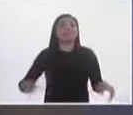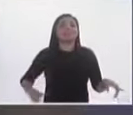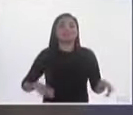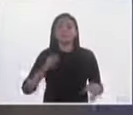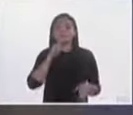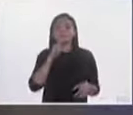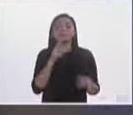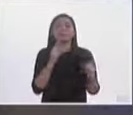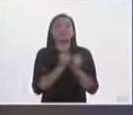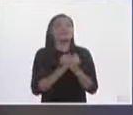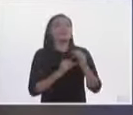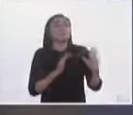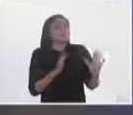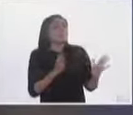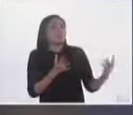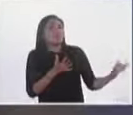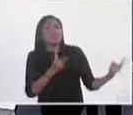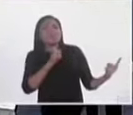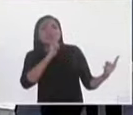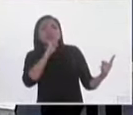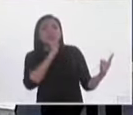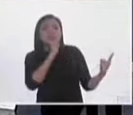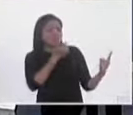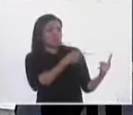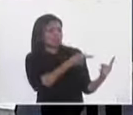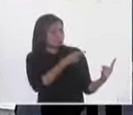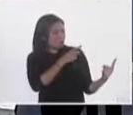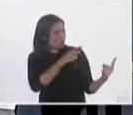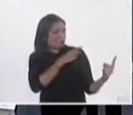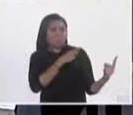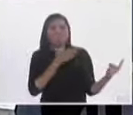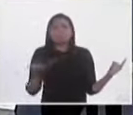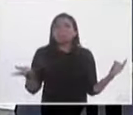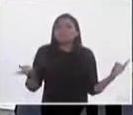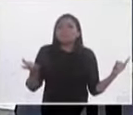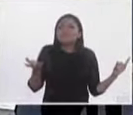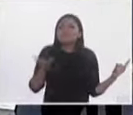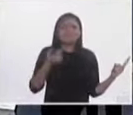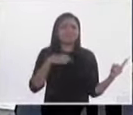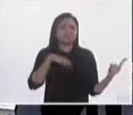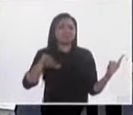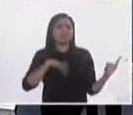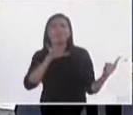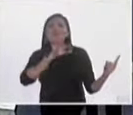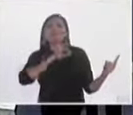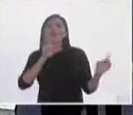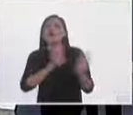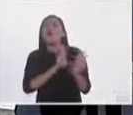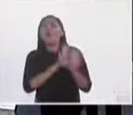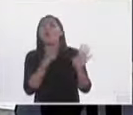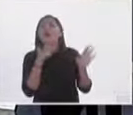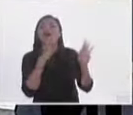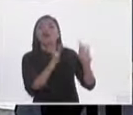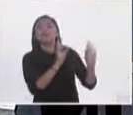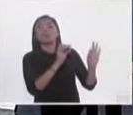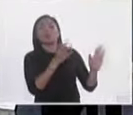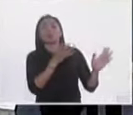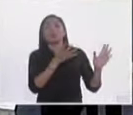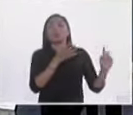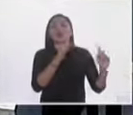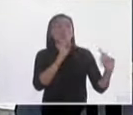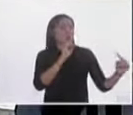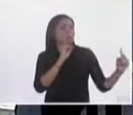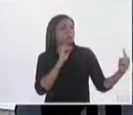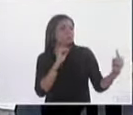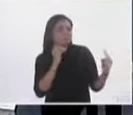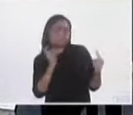tener ninguna influencia, ningún quehacer útil dentro de un Congreso o dentro